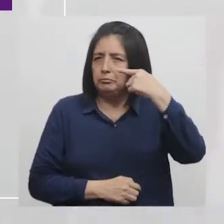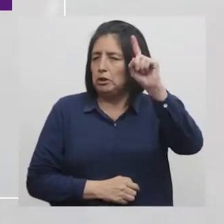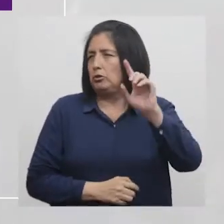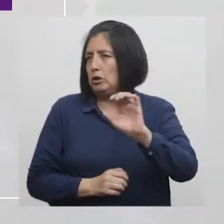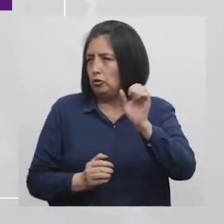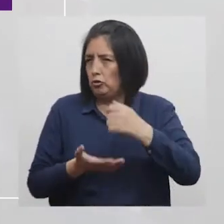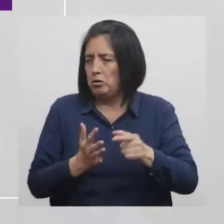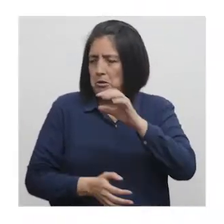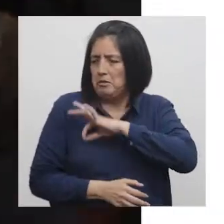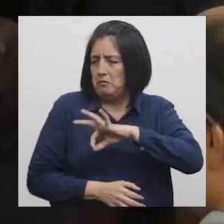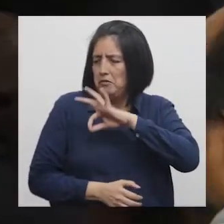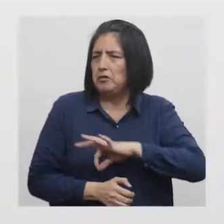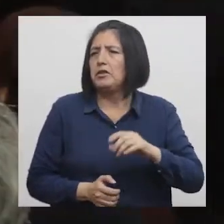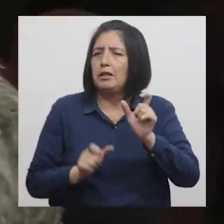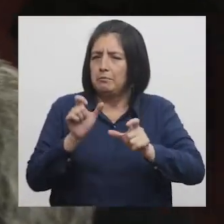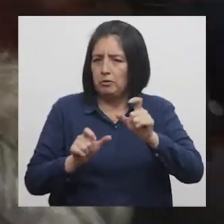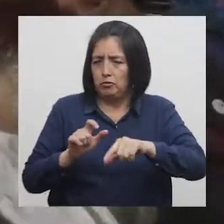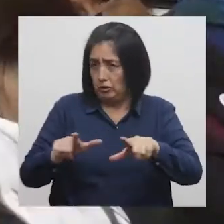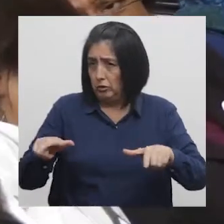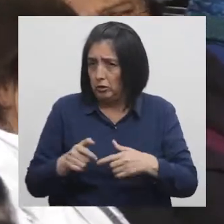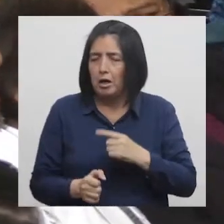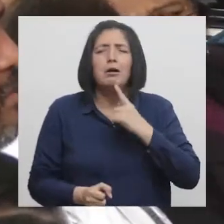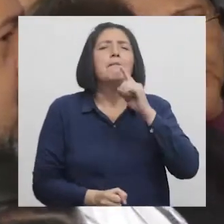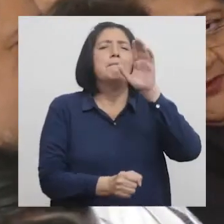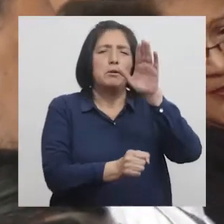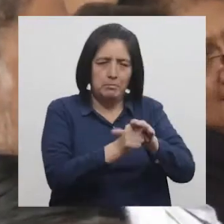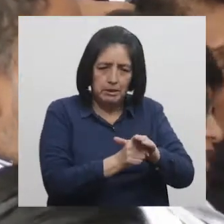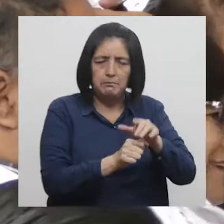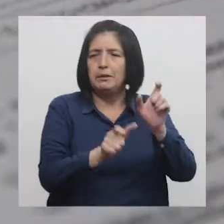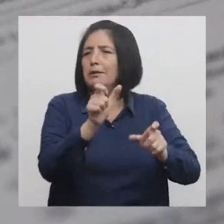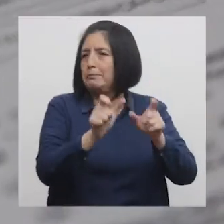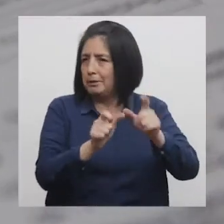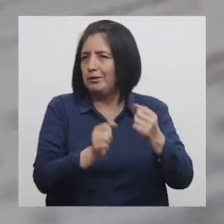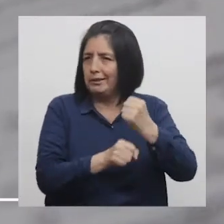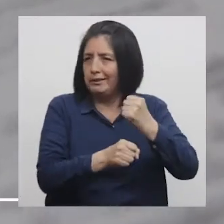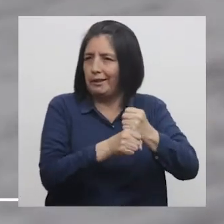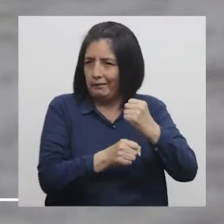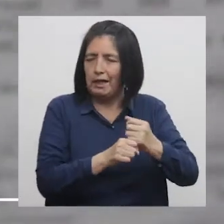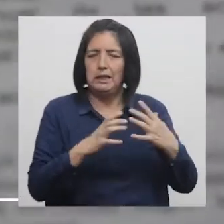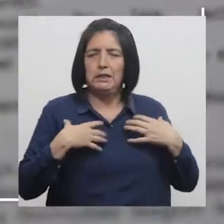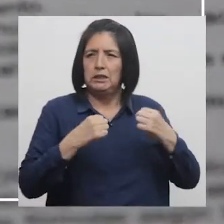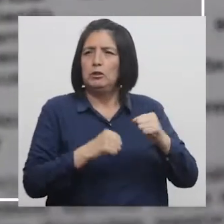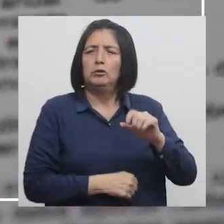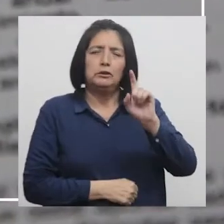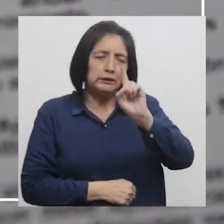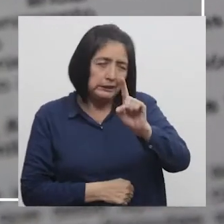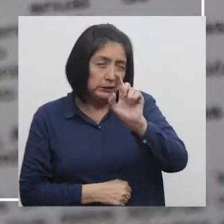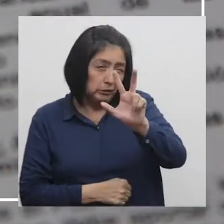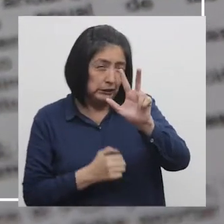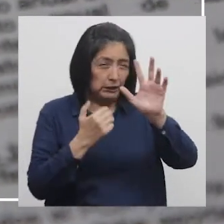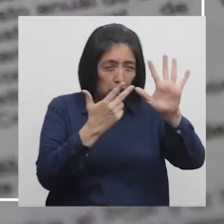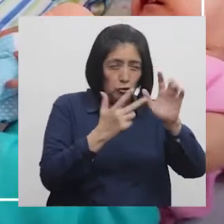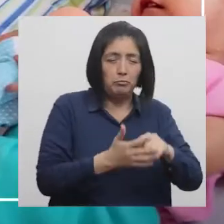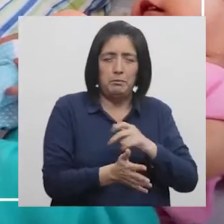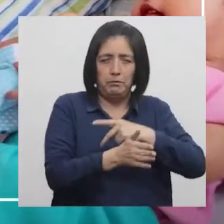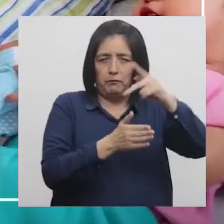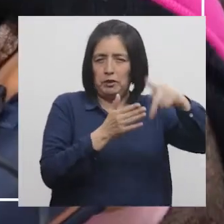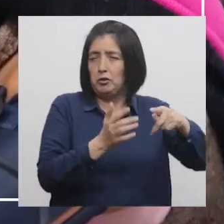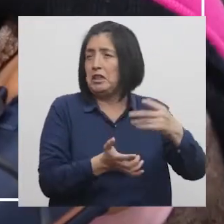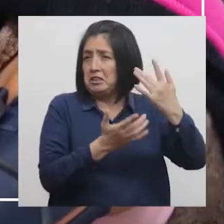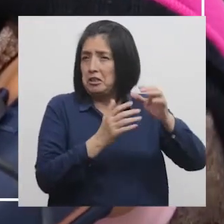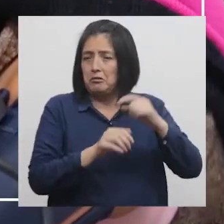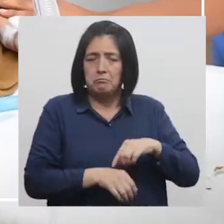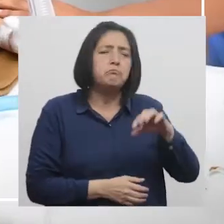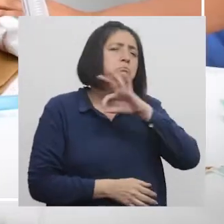beneficiará a los pobladores de la zona Promesa cumplida para el personal de salud Más de 138.000 profesionales y técnicos Se